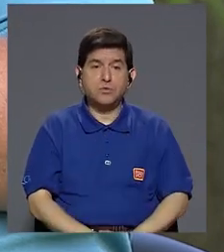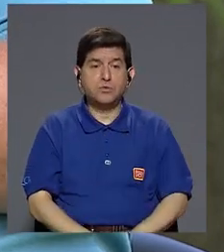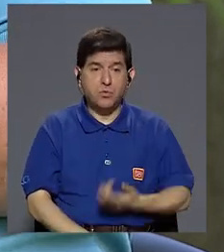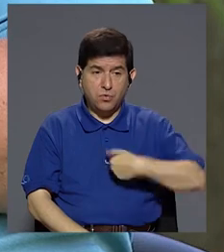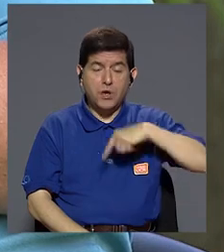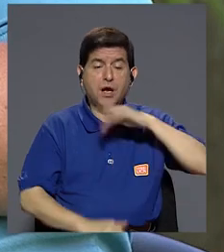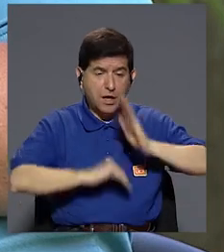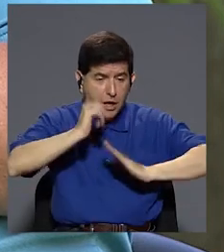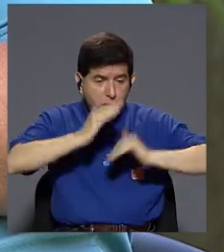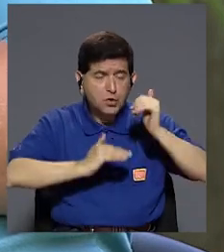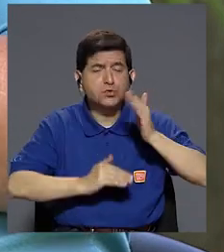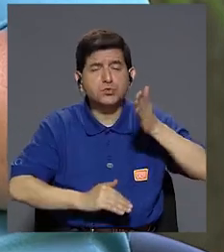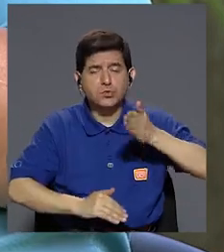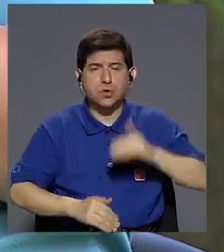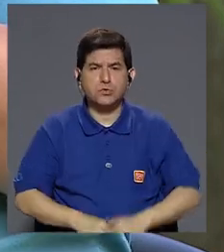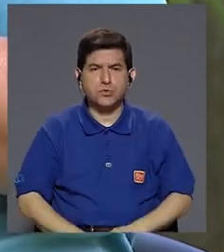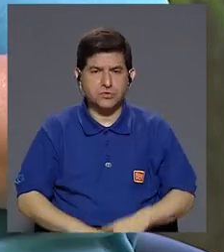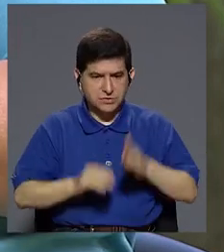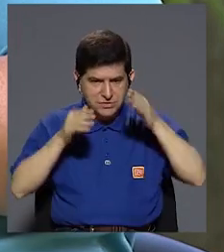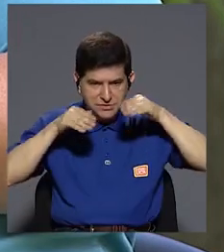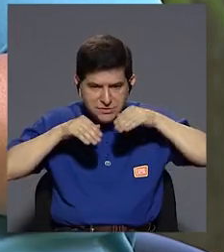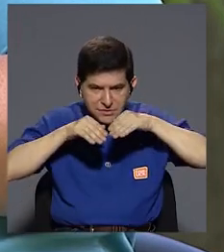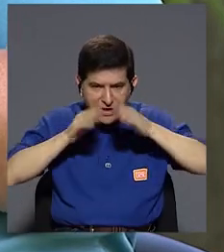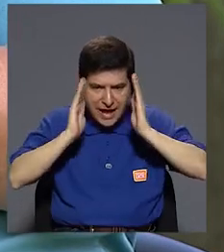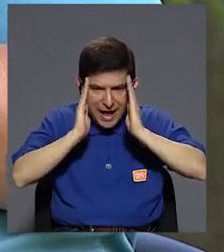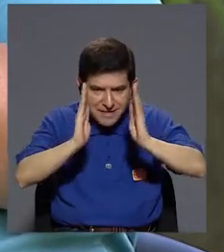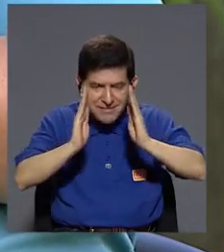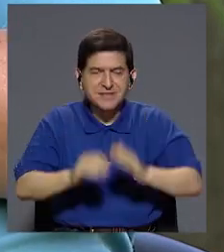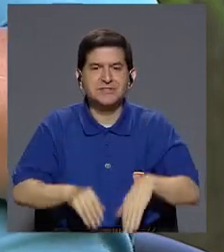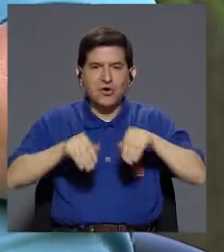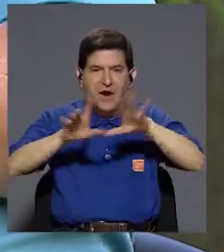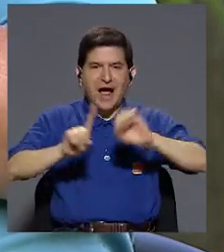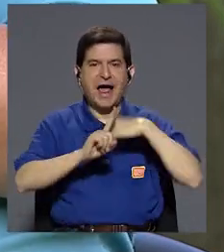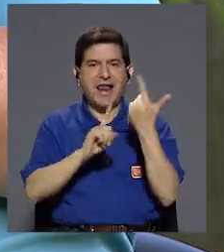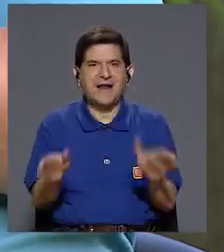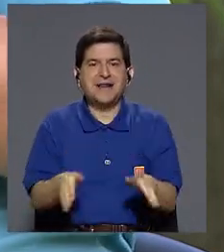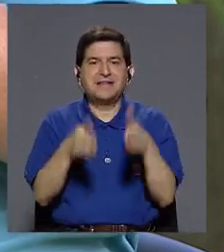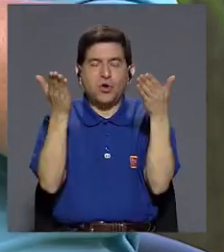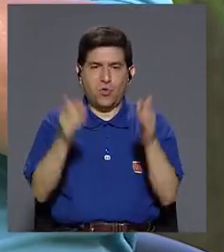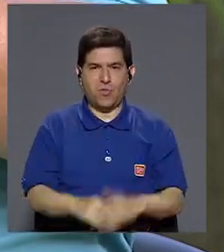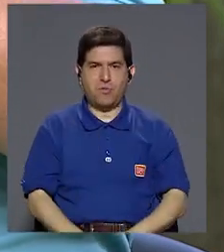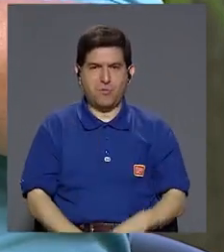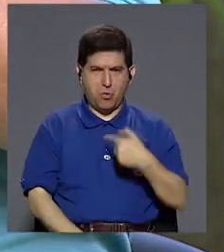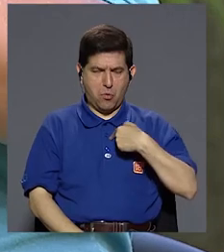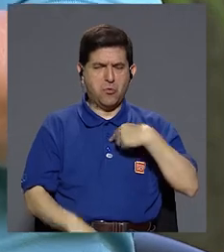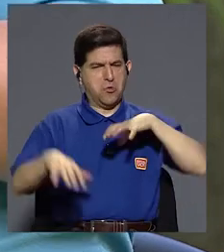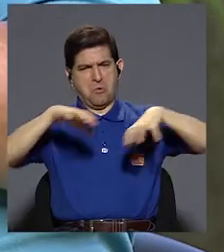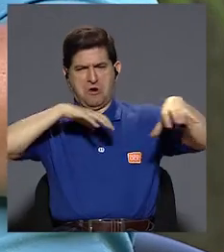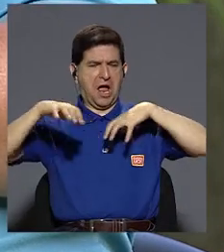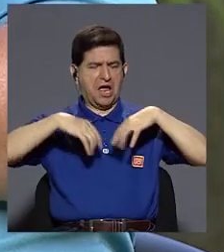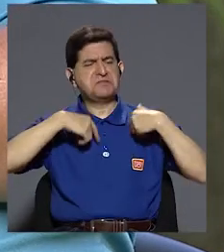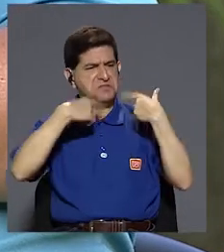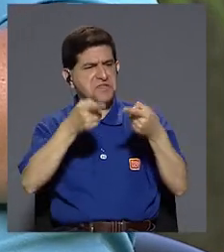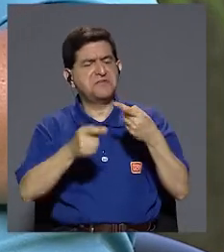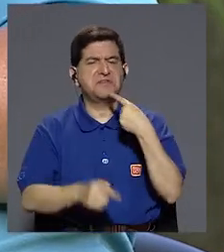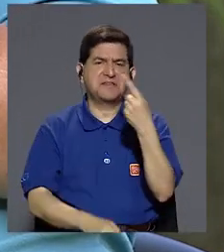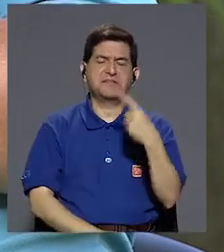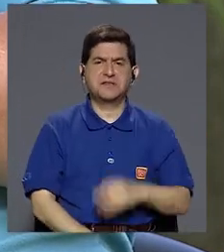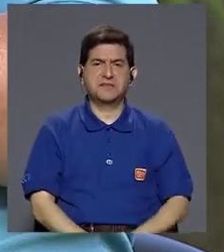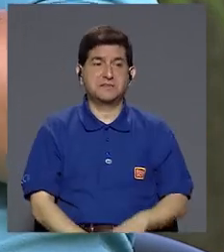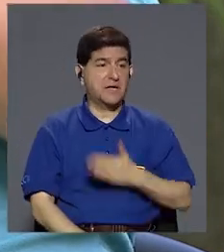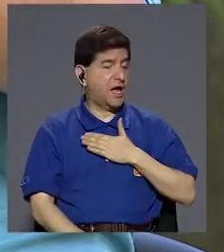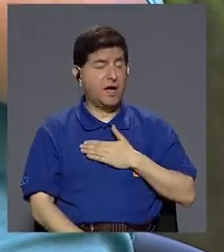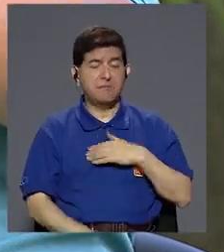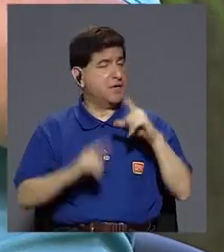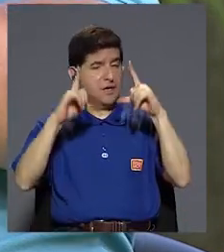lentamente vamos construyendo, como nosotros abordamos las redes sociales. A veces la gente piensa, uno va a un evento y dice,